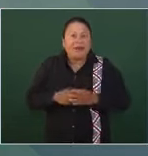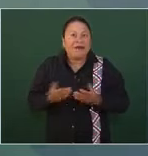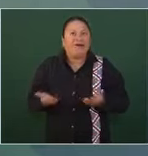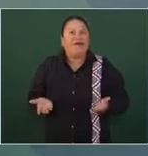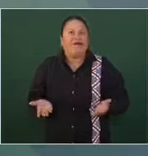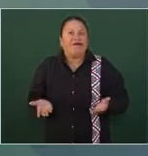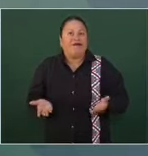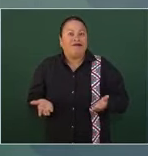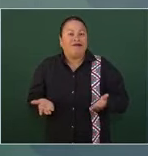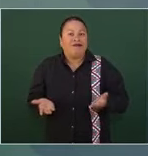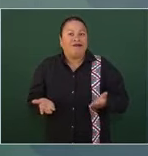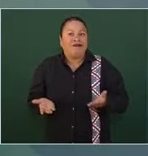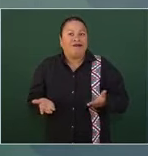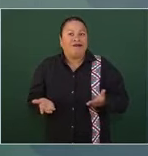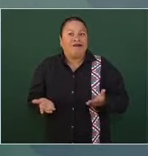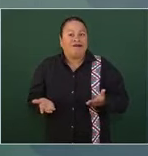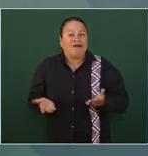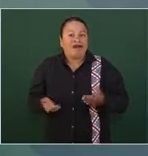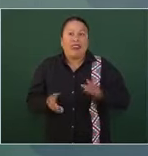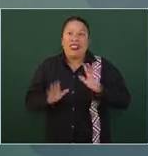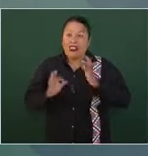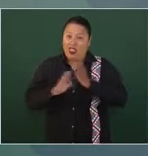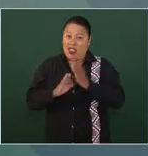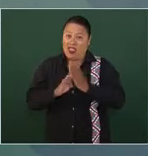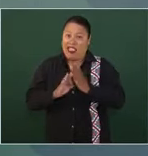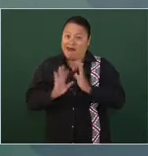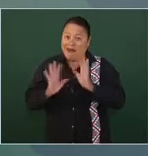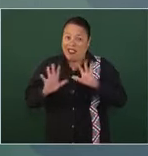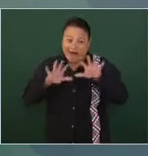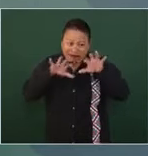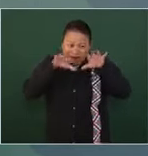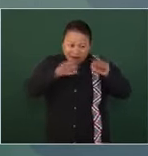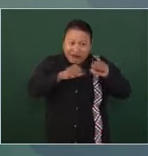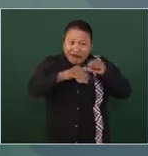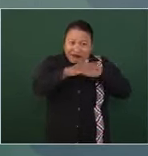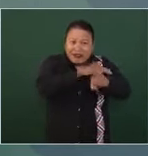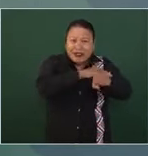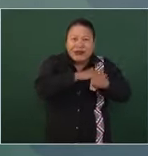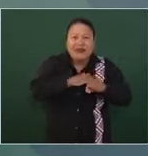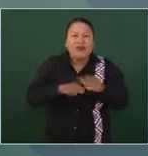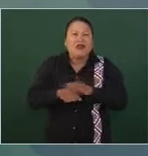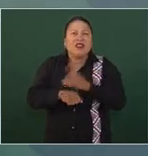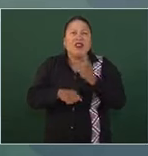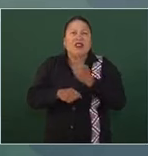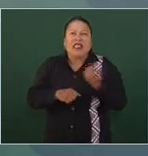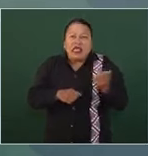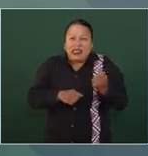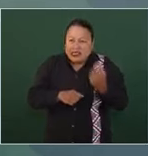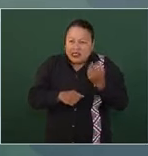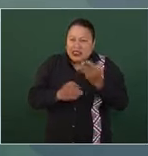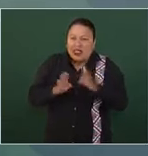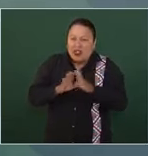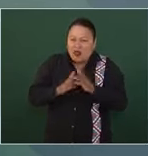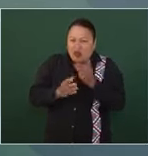está detenido por actuar en complicidad